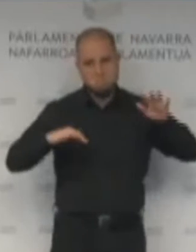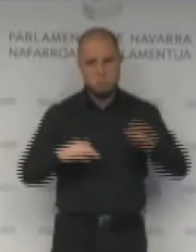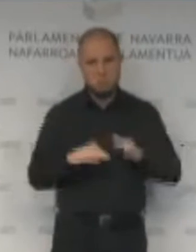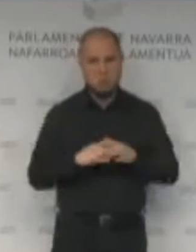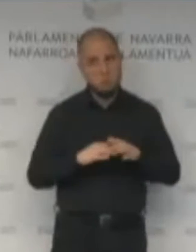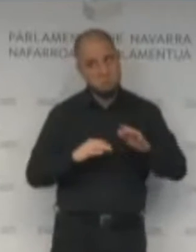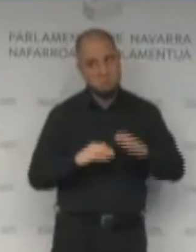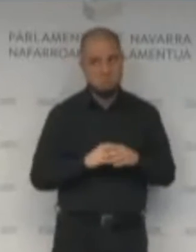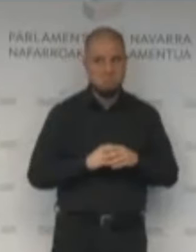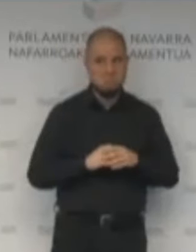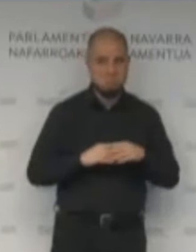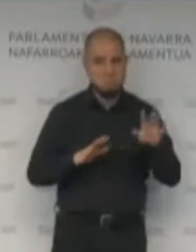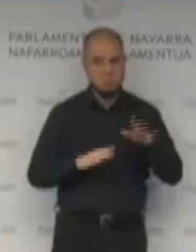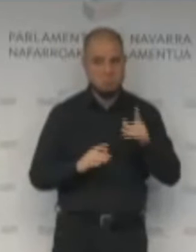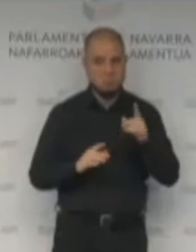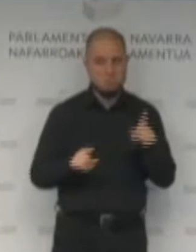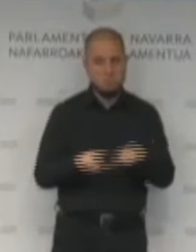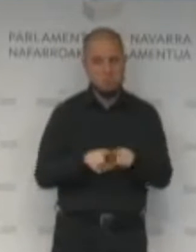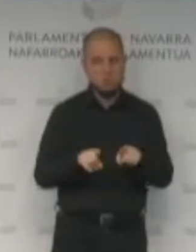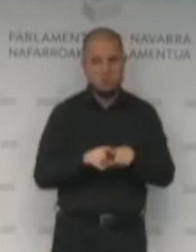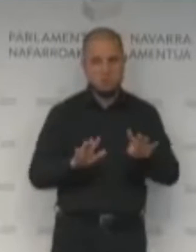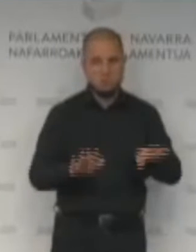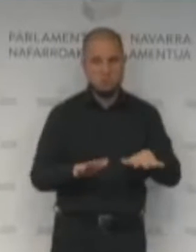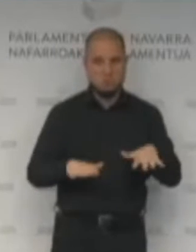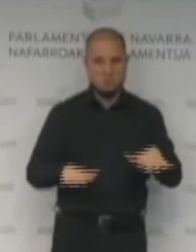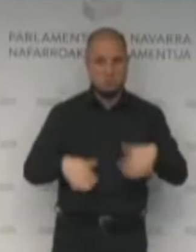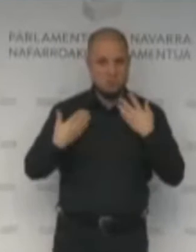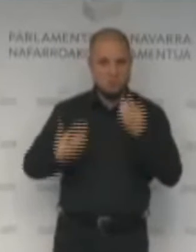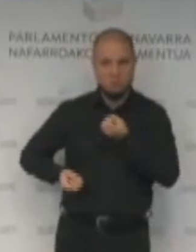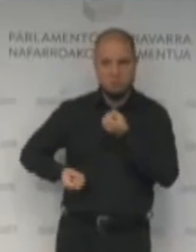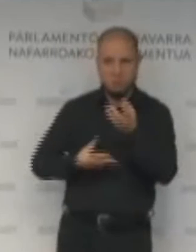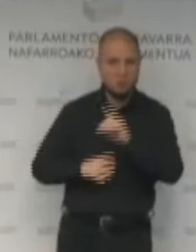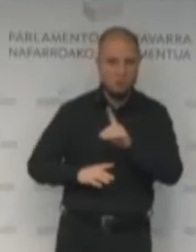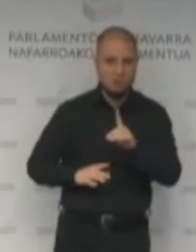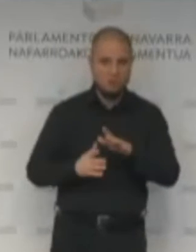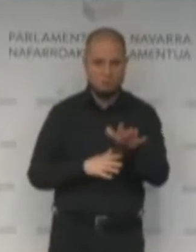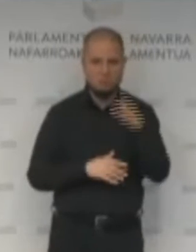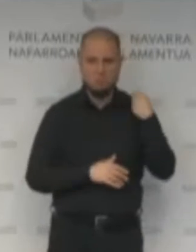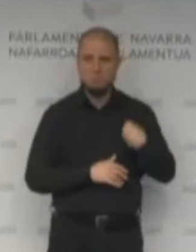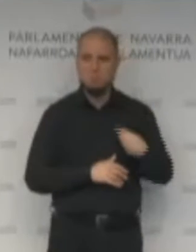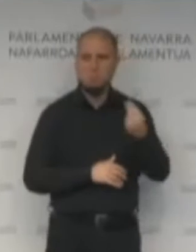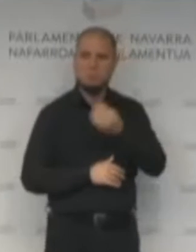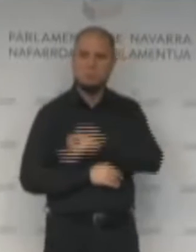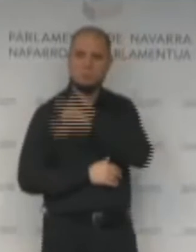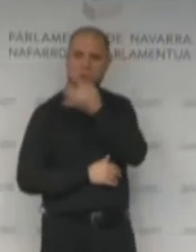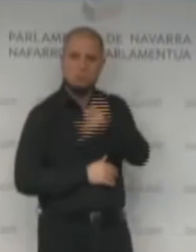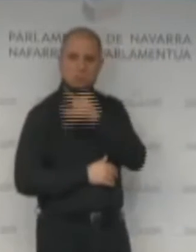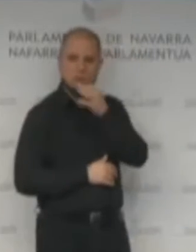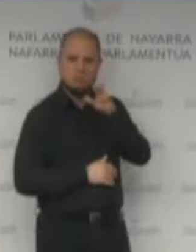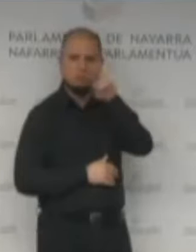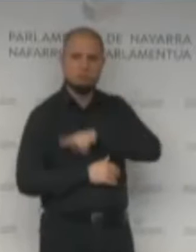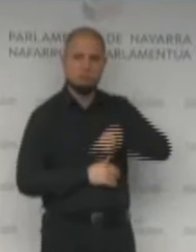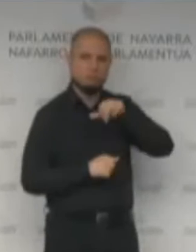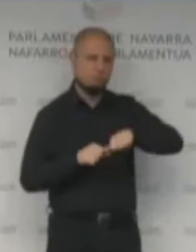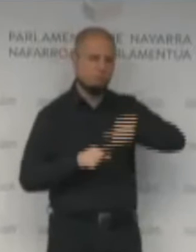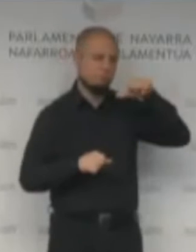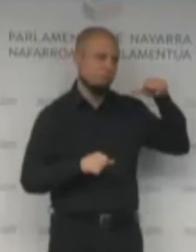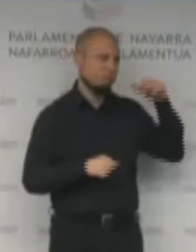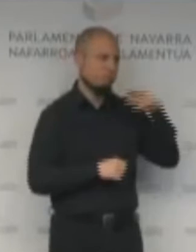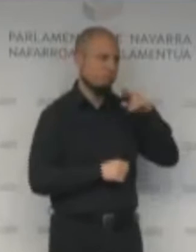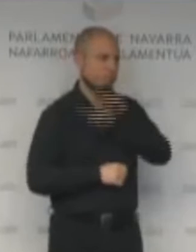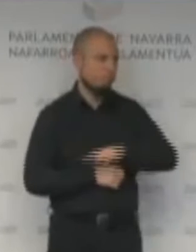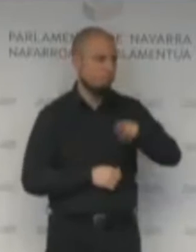tan improvisado. Creo que es verdad que es el mismo discurso que lleva repitiendo mucho tiempo ya y